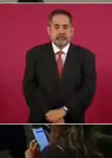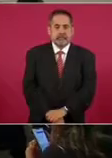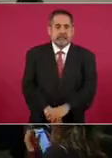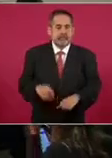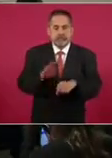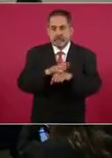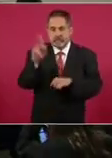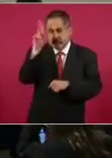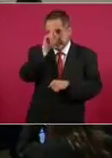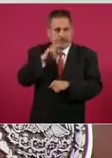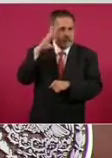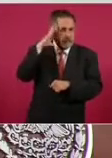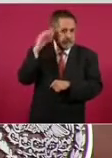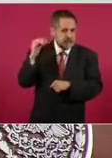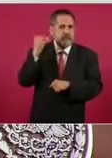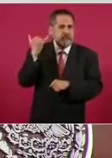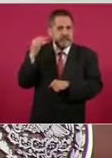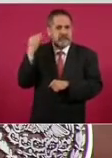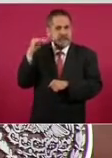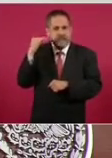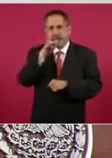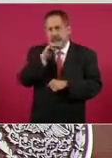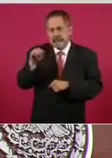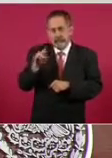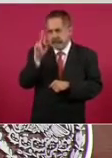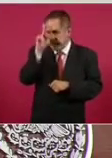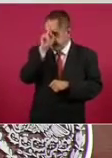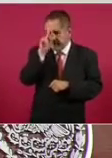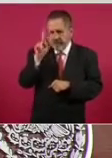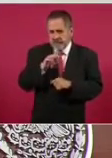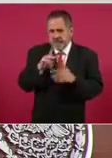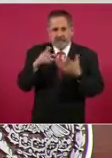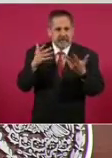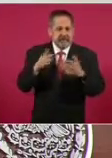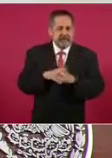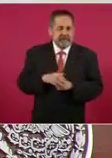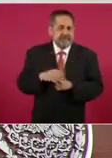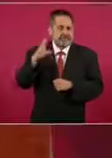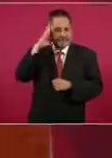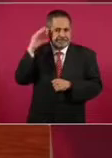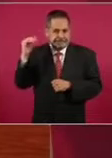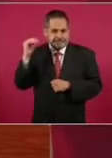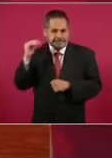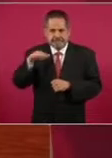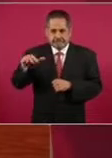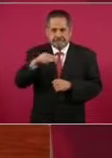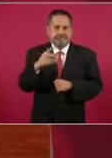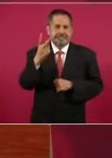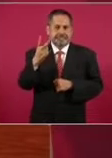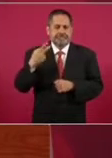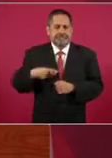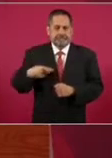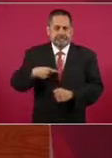En el estado de Colima, dos fallecidos, los cuales